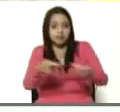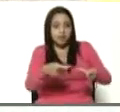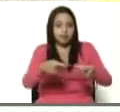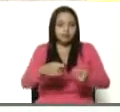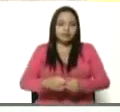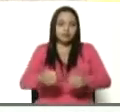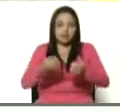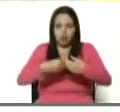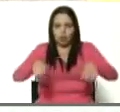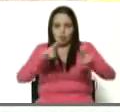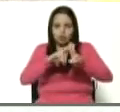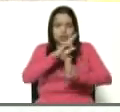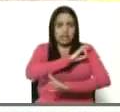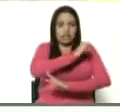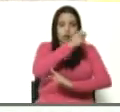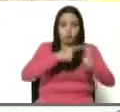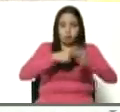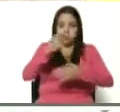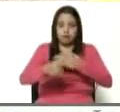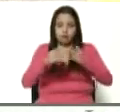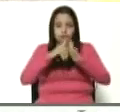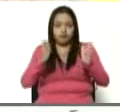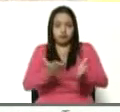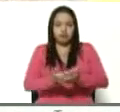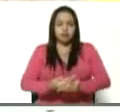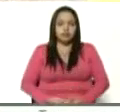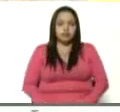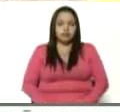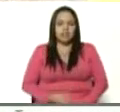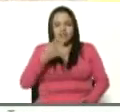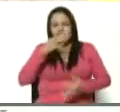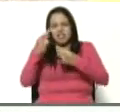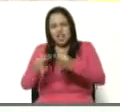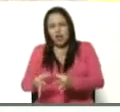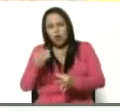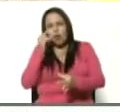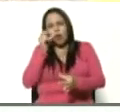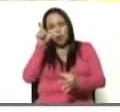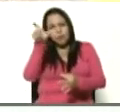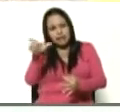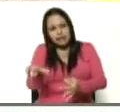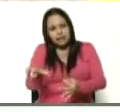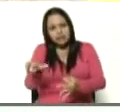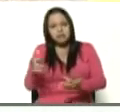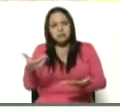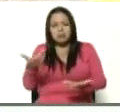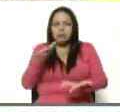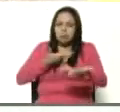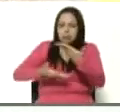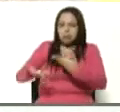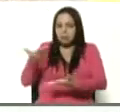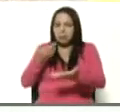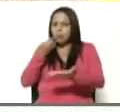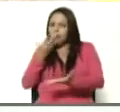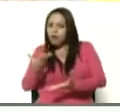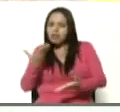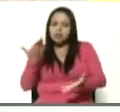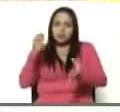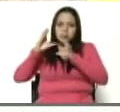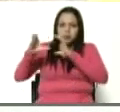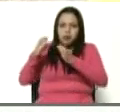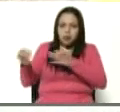director ejecutivo. Verdaderamente es un hombre muy agradable, muy buen conversador,